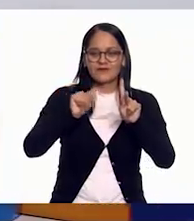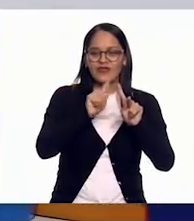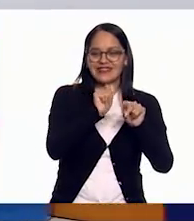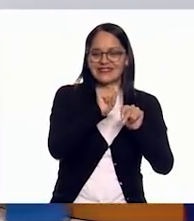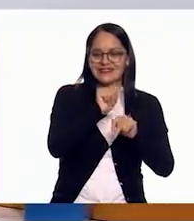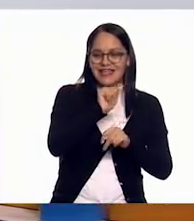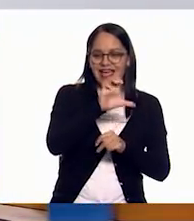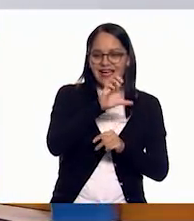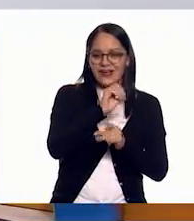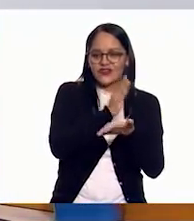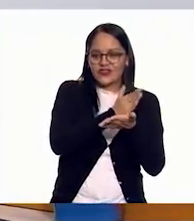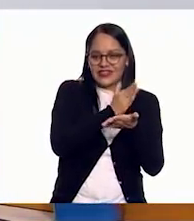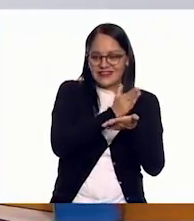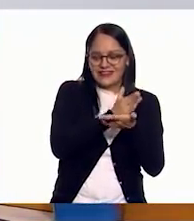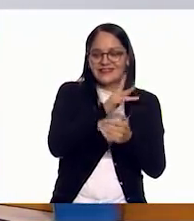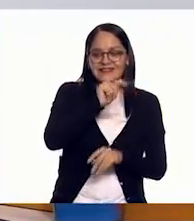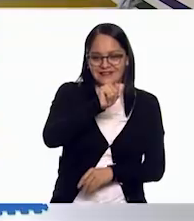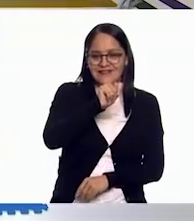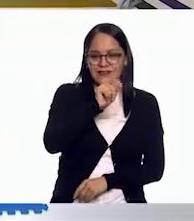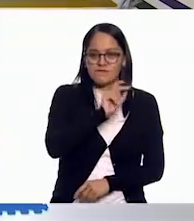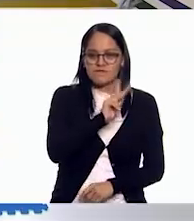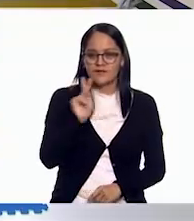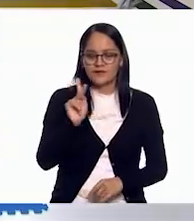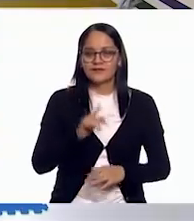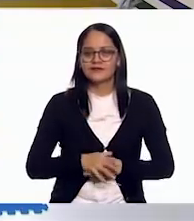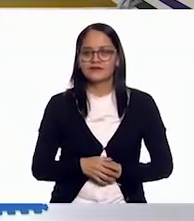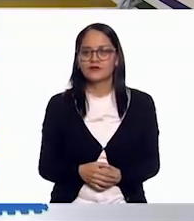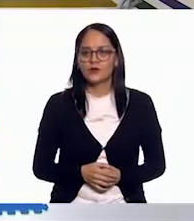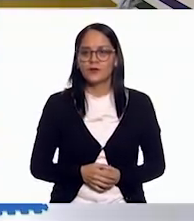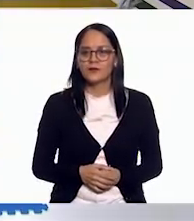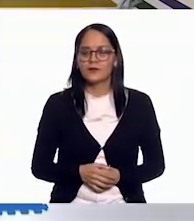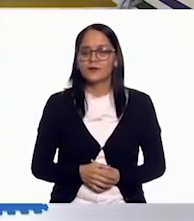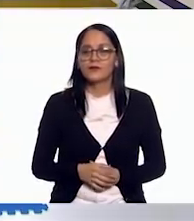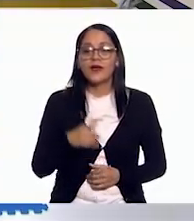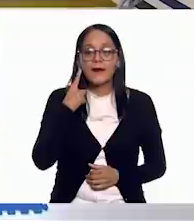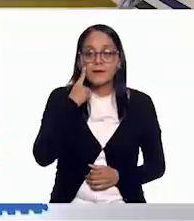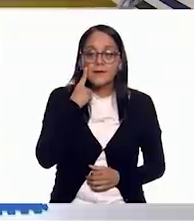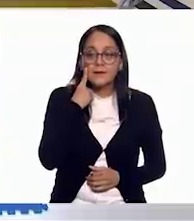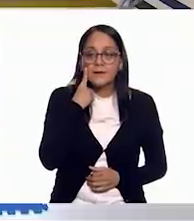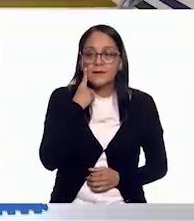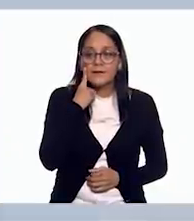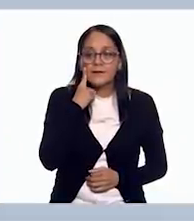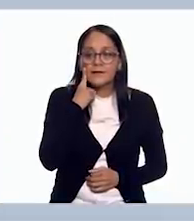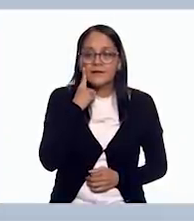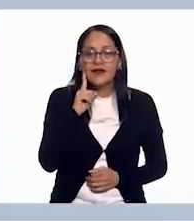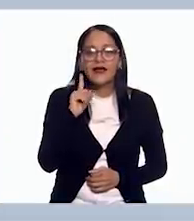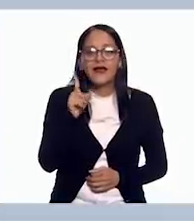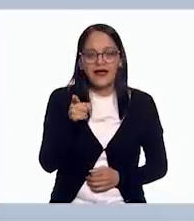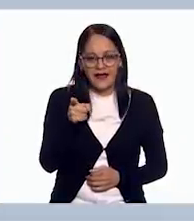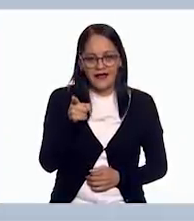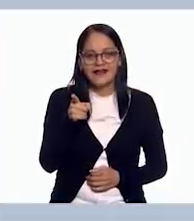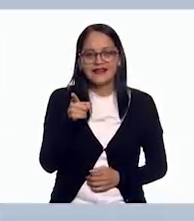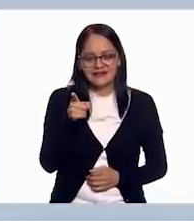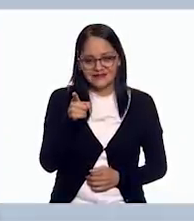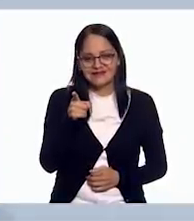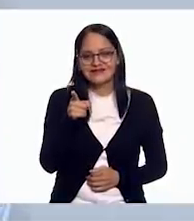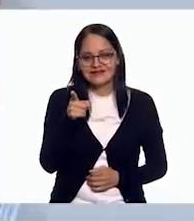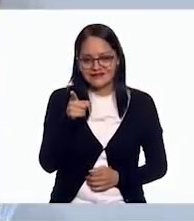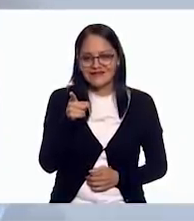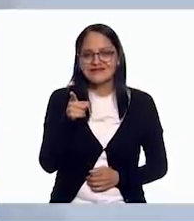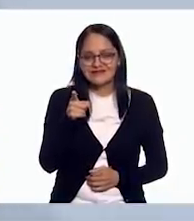la tenemos. Ajá. La de taco. Muy bien. Vamos a ver. Ay, miren, ya encontró Oscar.